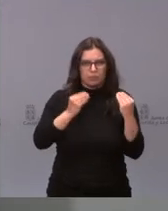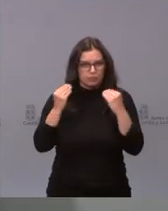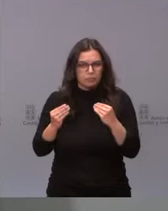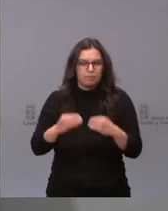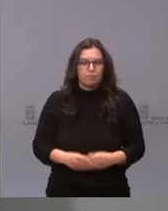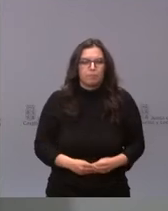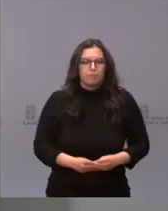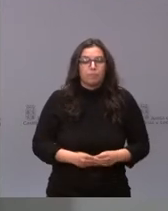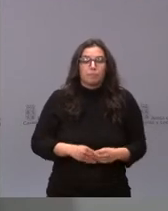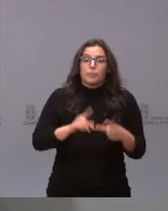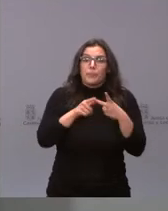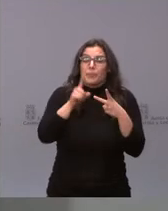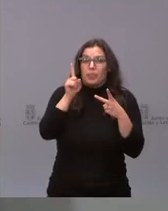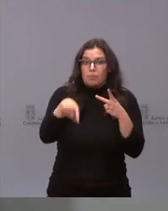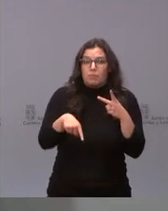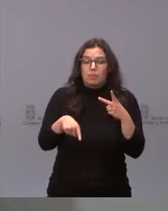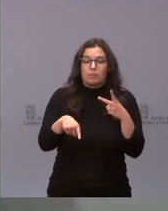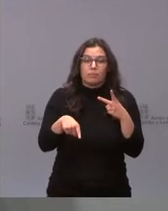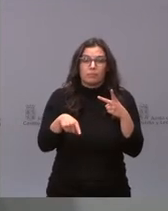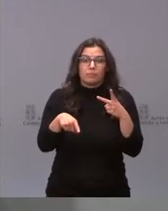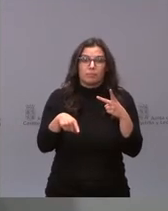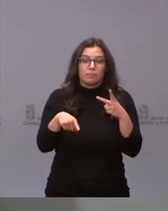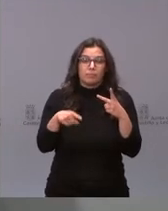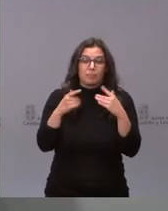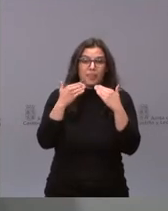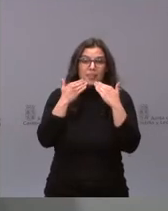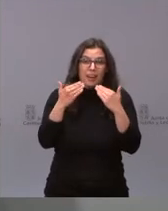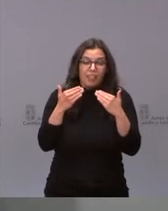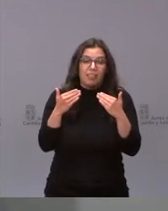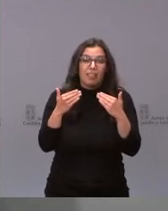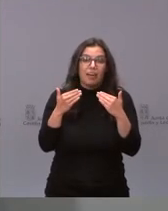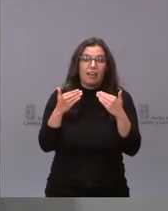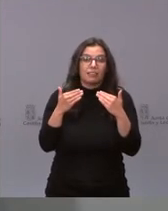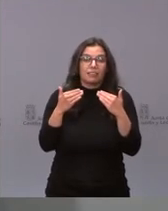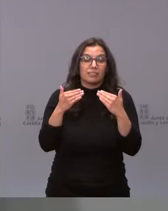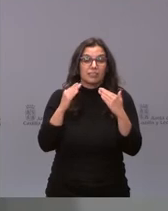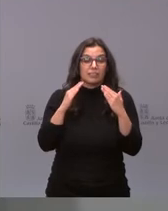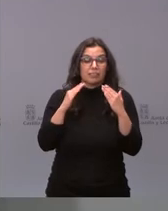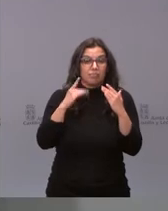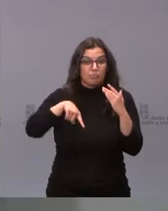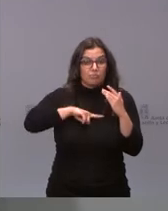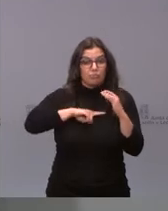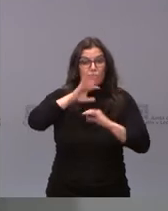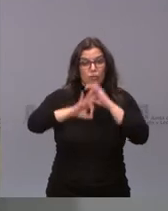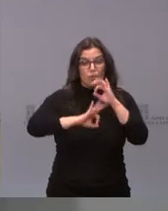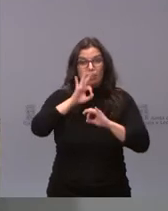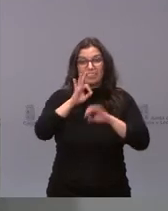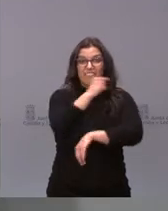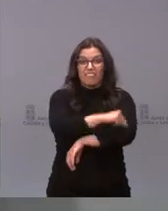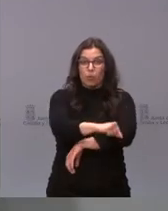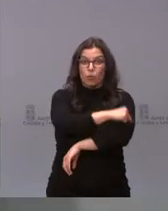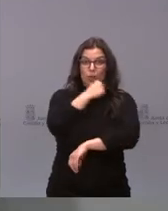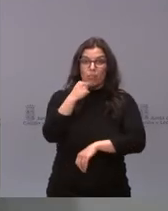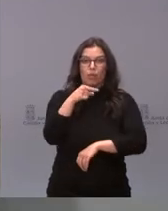también a que nuestra campaña de vacunación